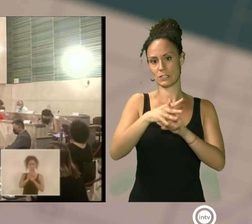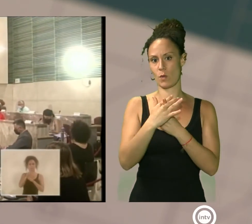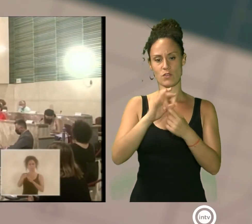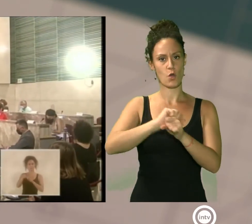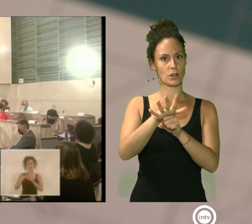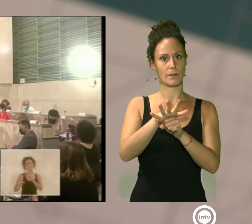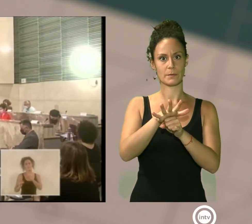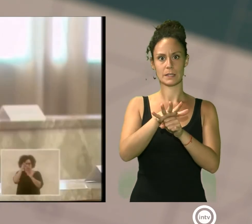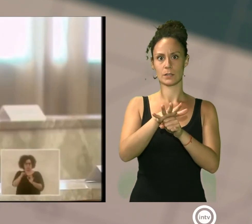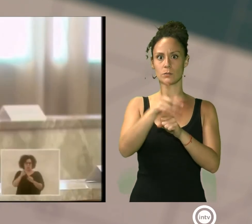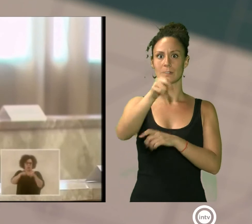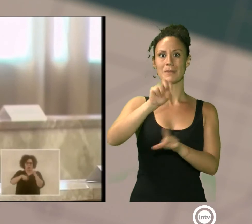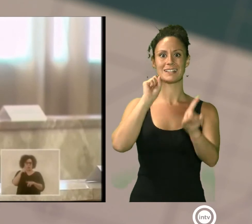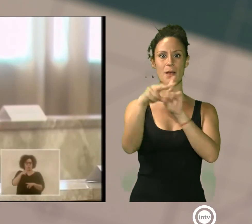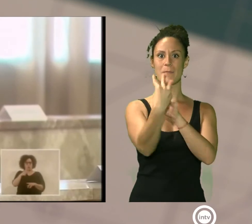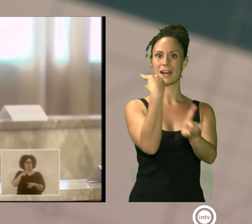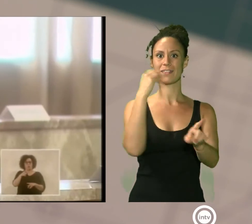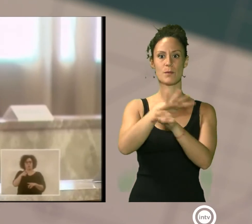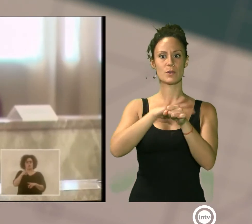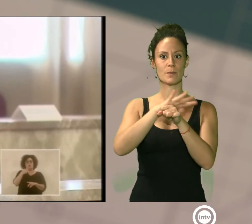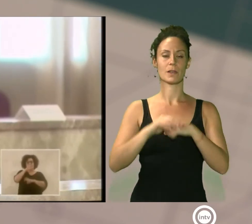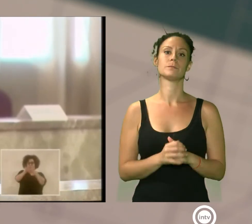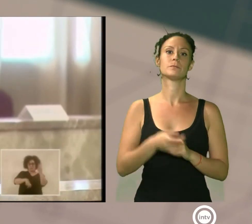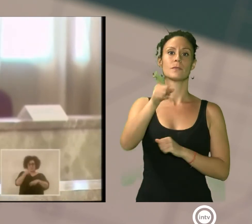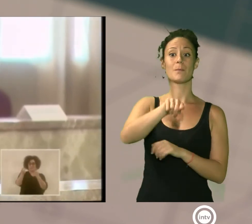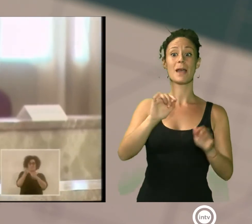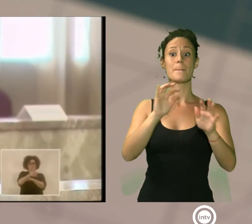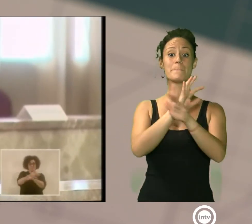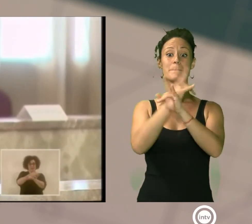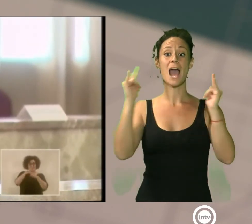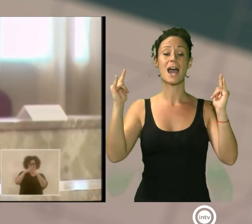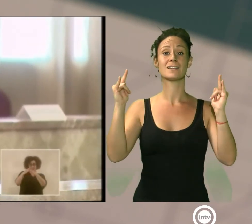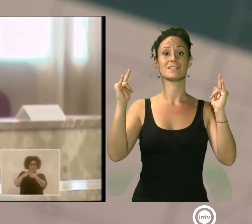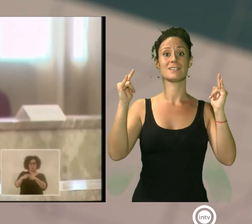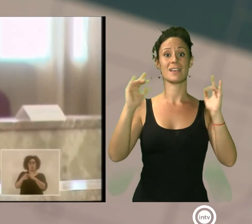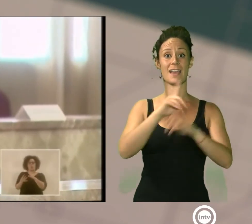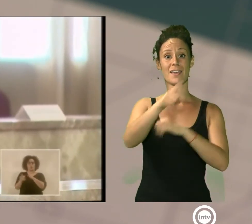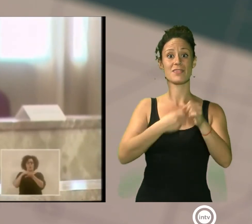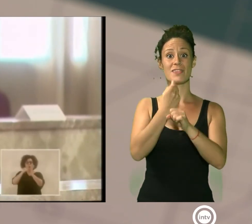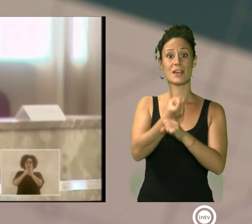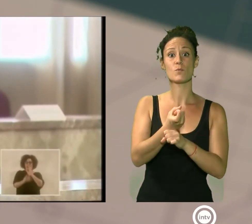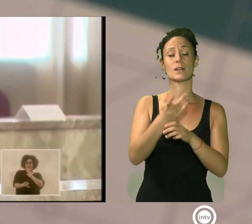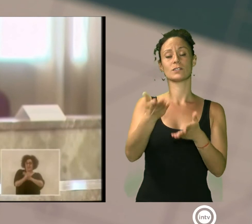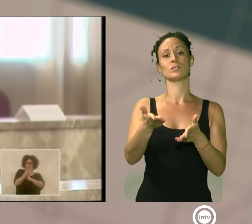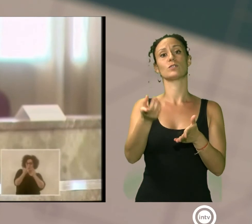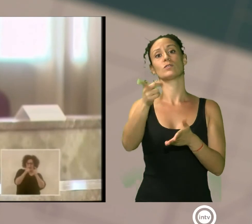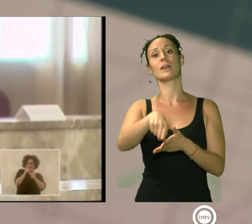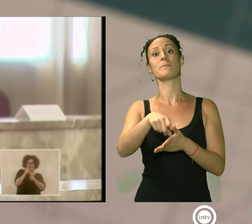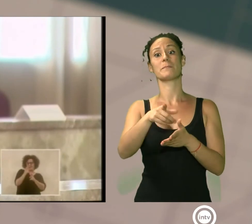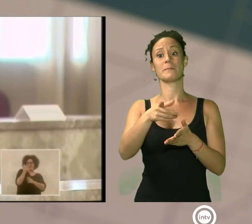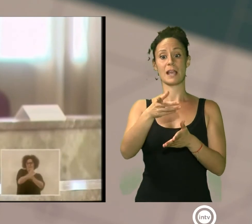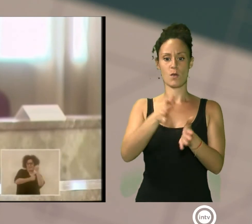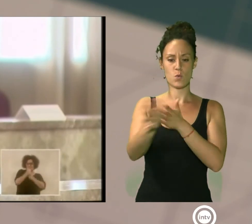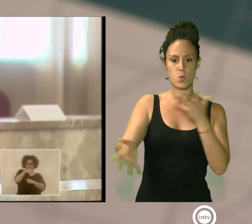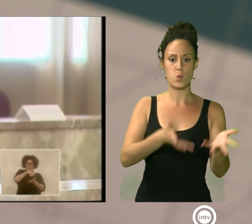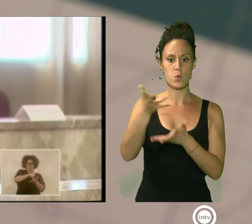transparencia municipal. La recuperación del Parque Nicolás Salmerón o el plan de creación del área de promoción económica de la ciudad. O los